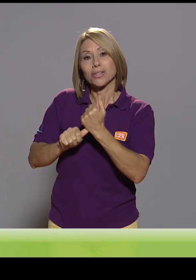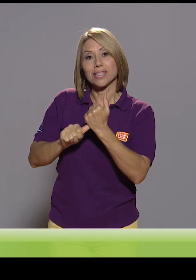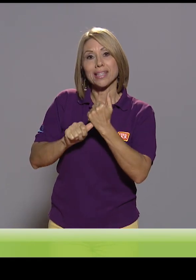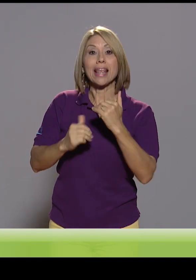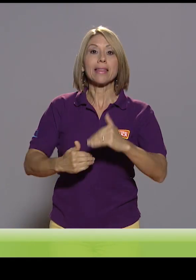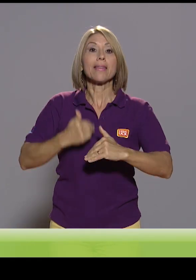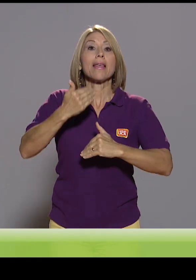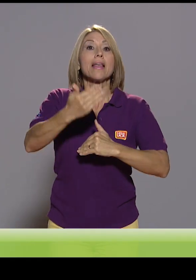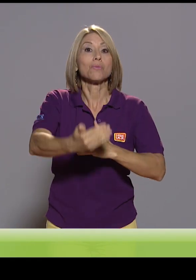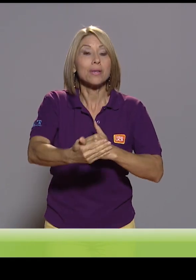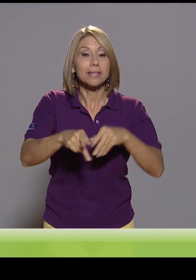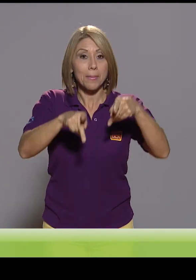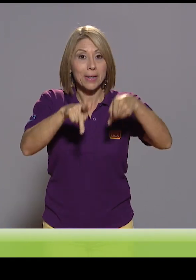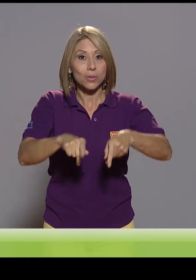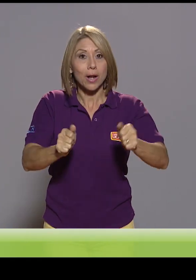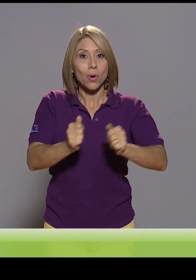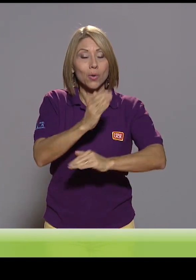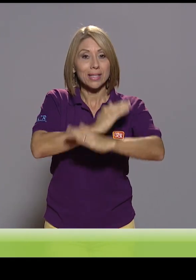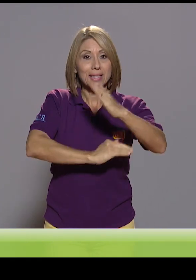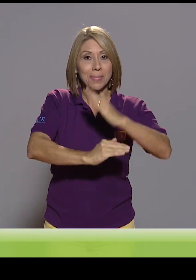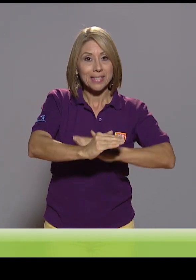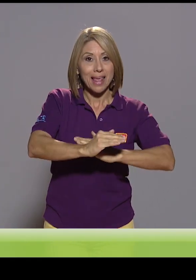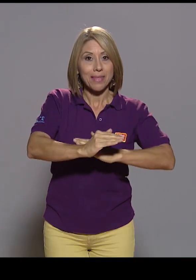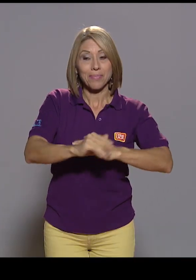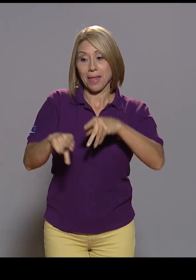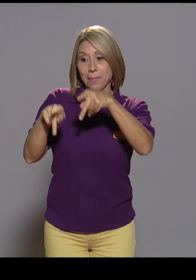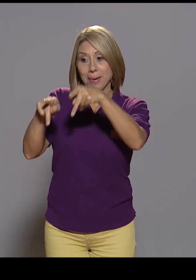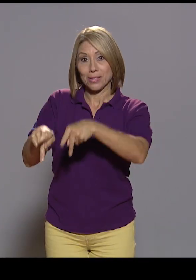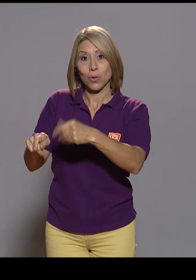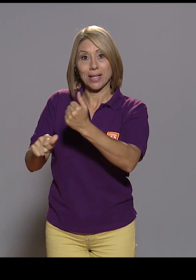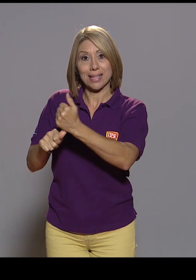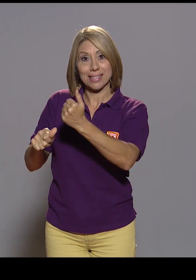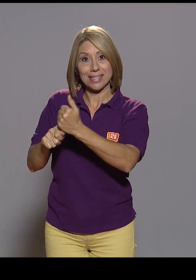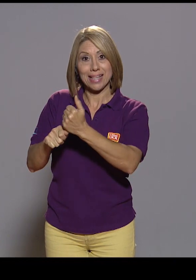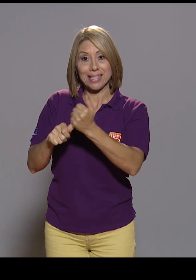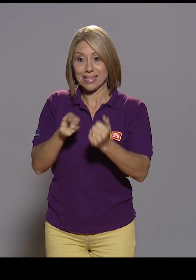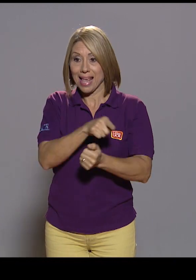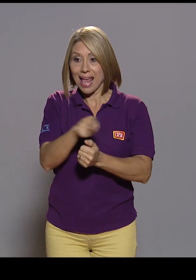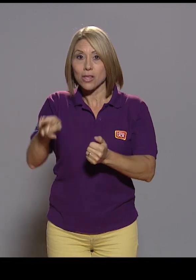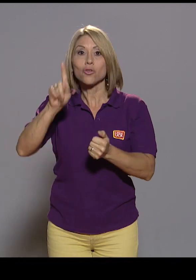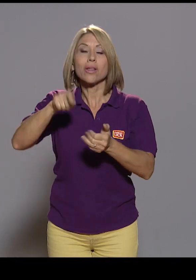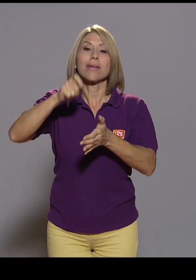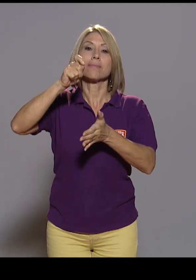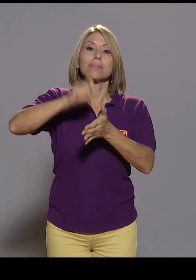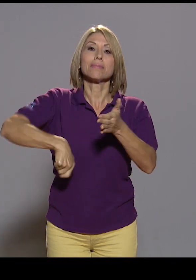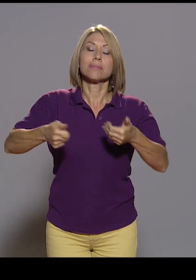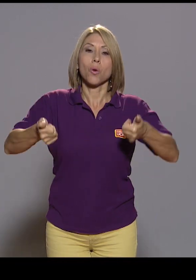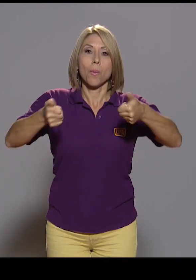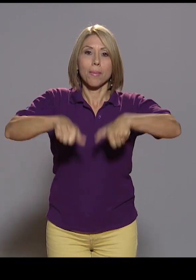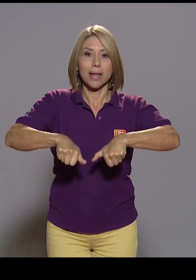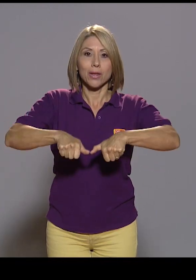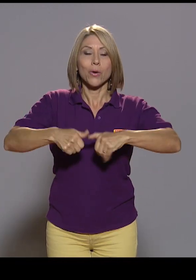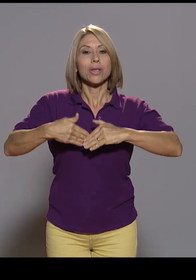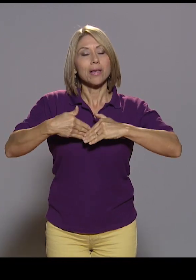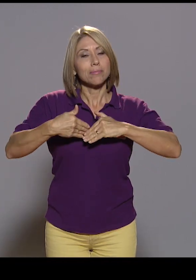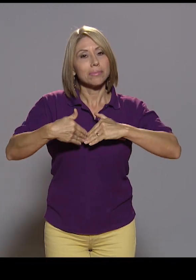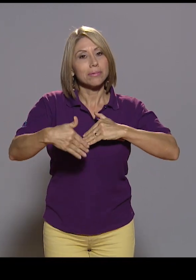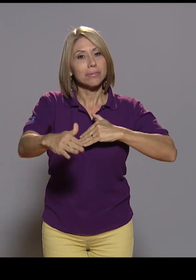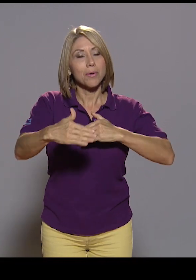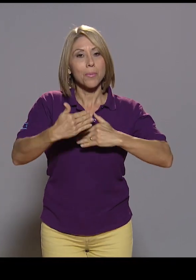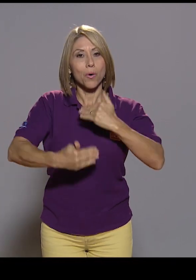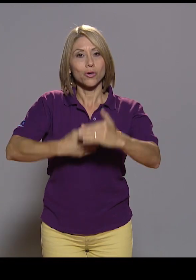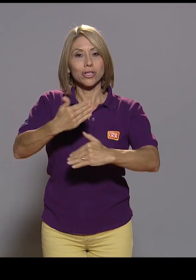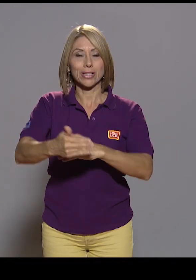convenio entre la persona con discapacidad y la persona o las personas que le van a brindar asistencia y después de ahí ya inicia el